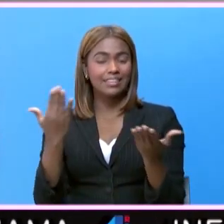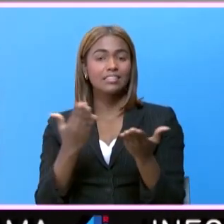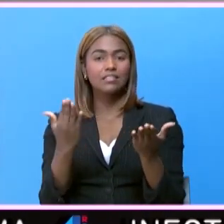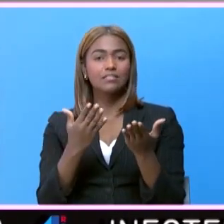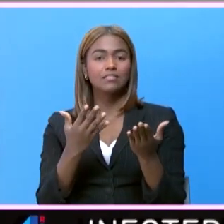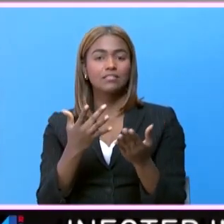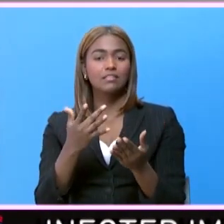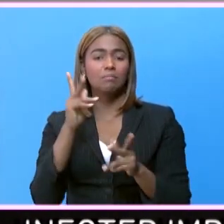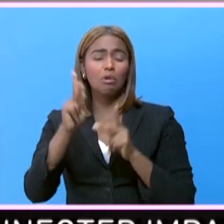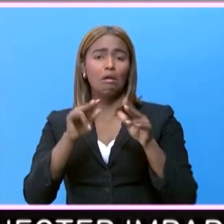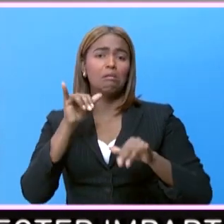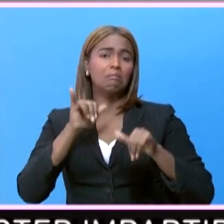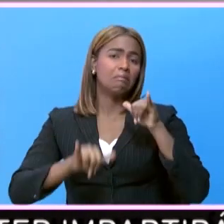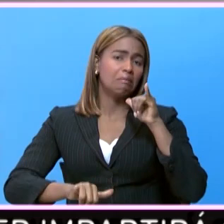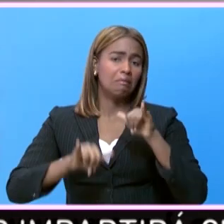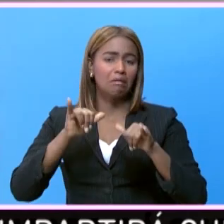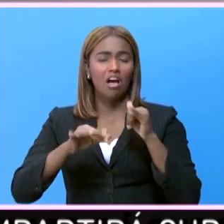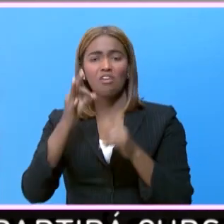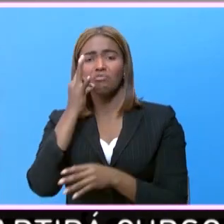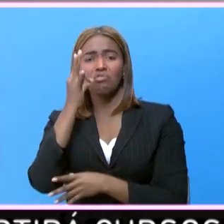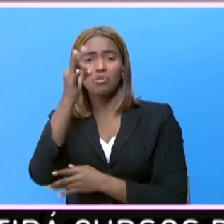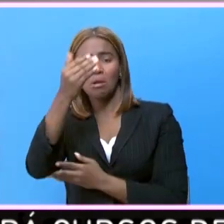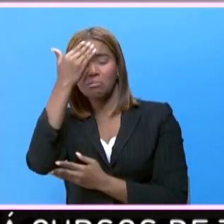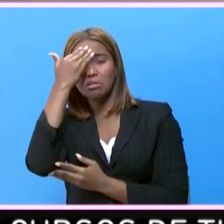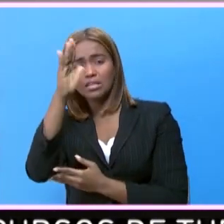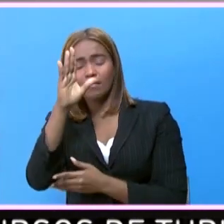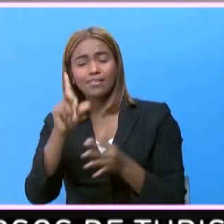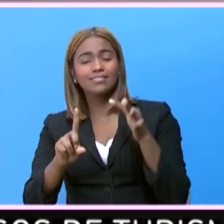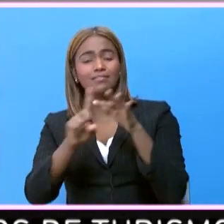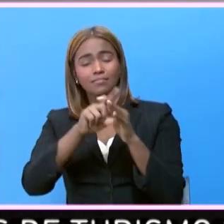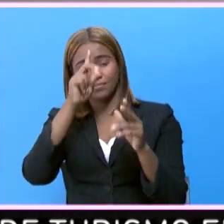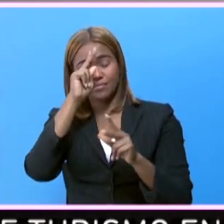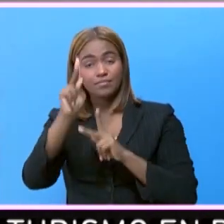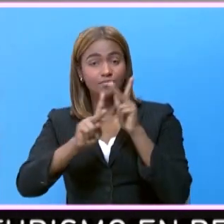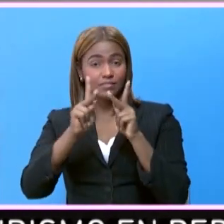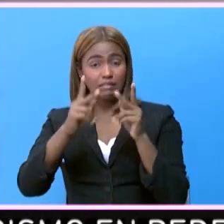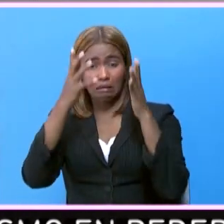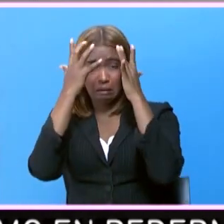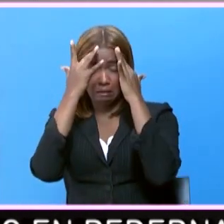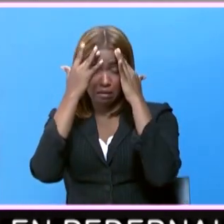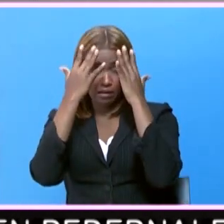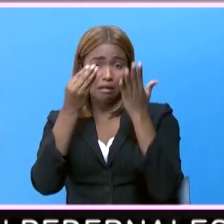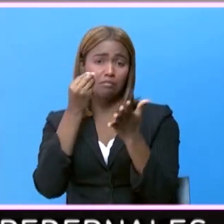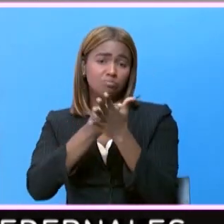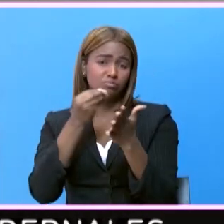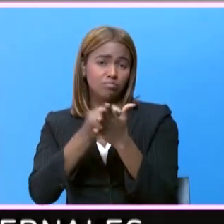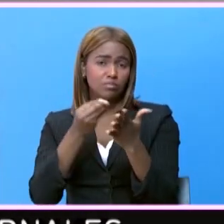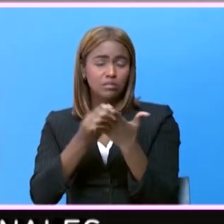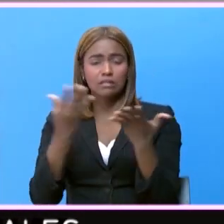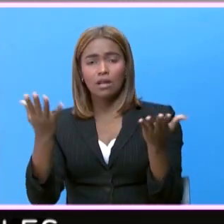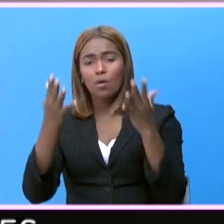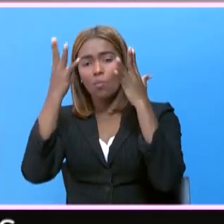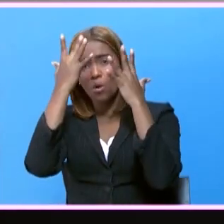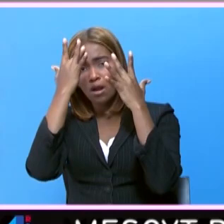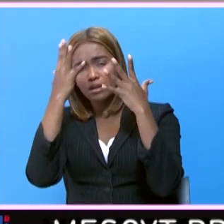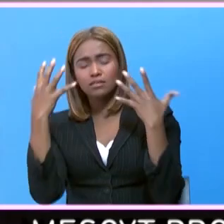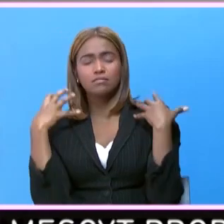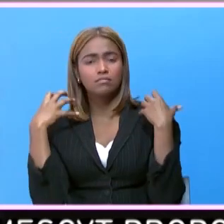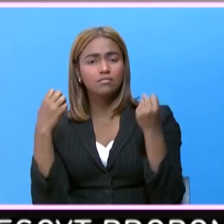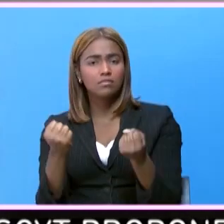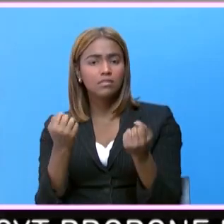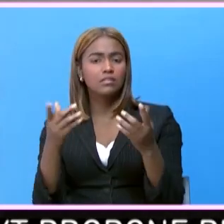a la incertidumbre hacia el futuro que afecta a las personas, las preocupaciones económicas, preocupaciones de salud,